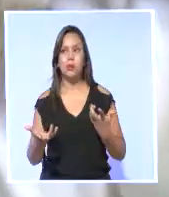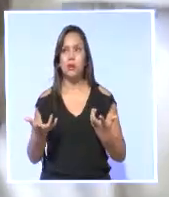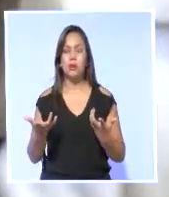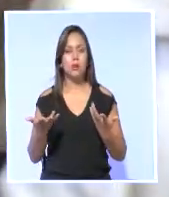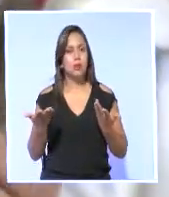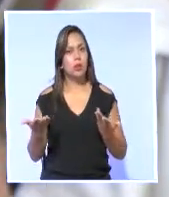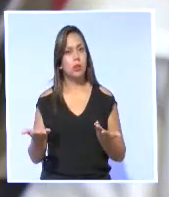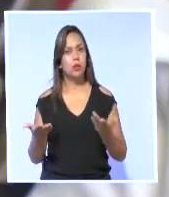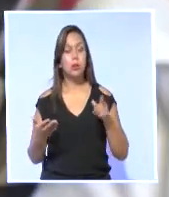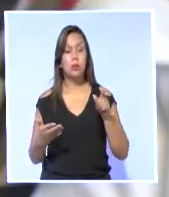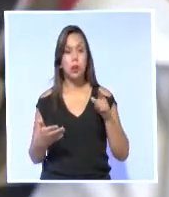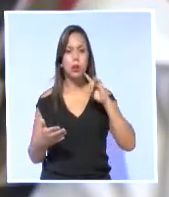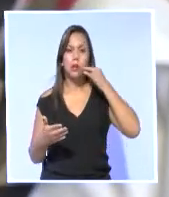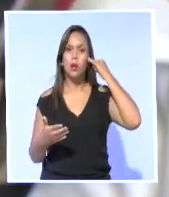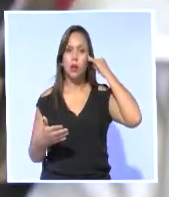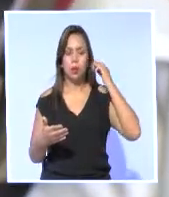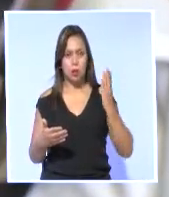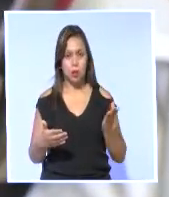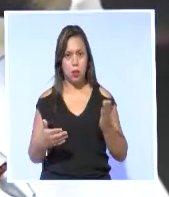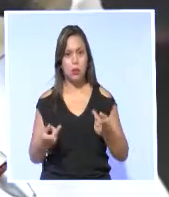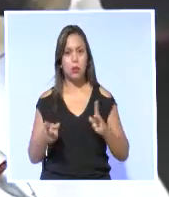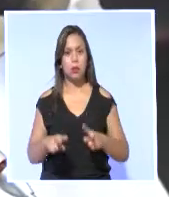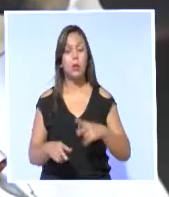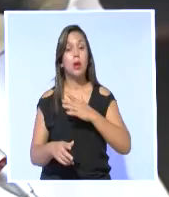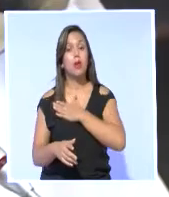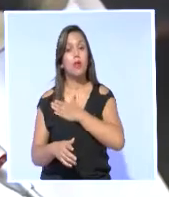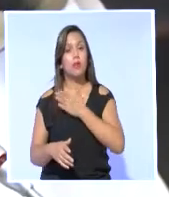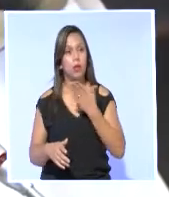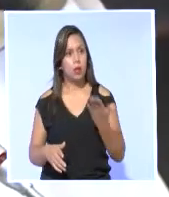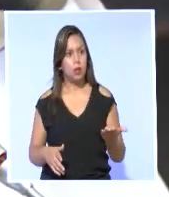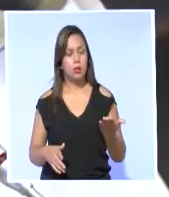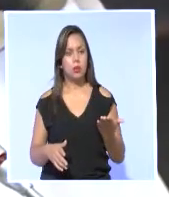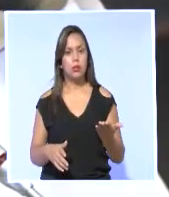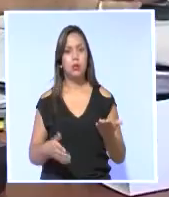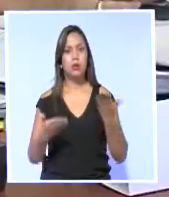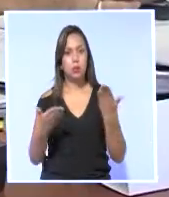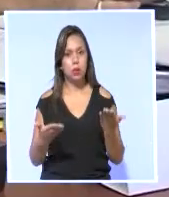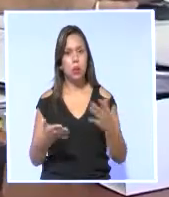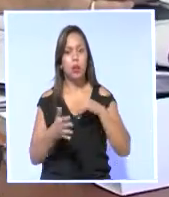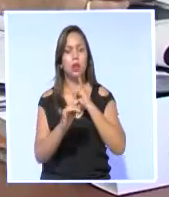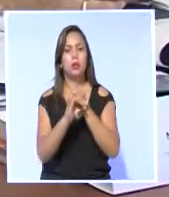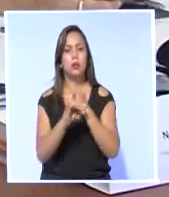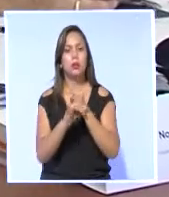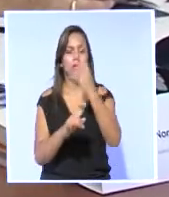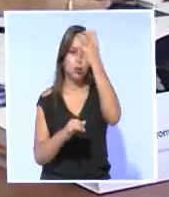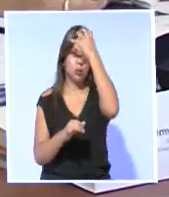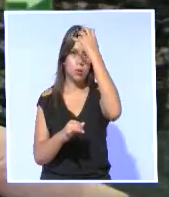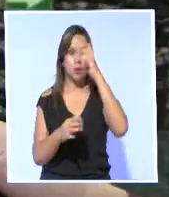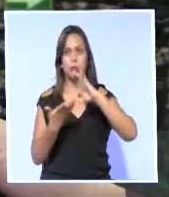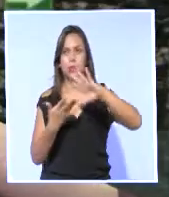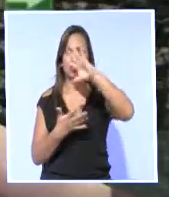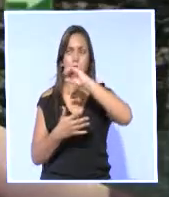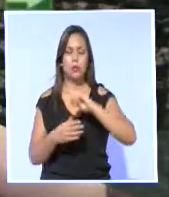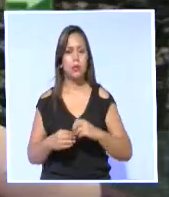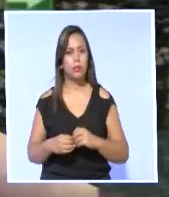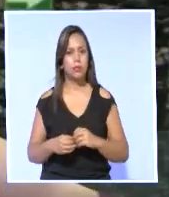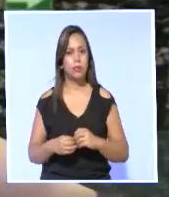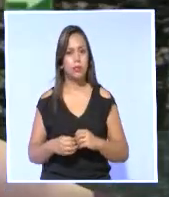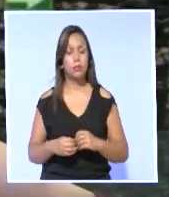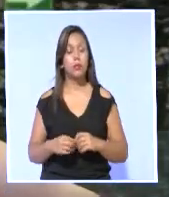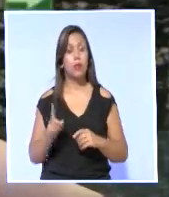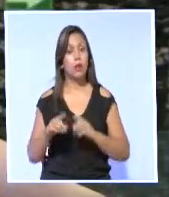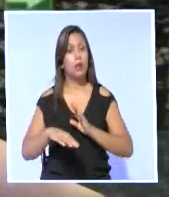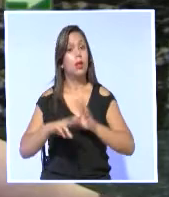que atentan contra la niñez y que afecta la confianza en los maestros dignos y en las instituciones educativas en general. Un tema de